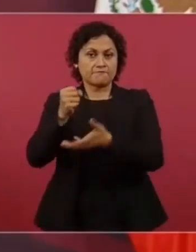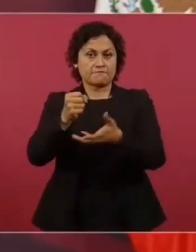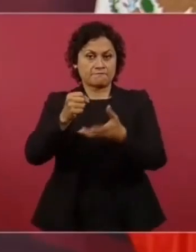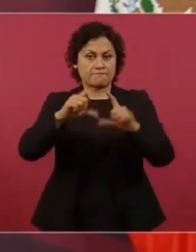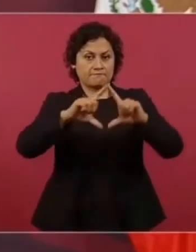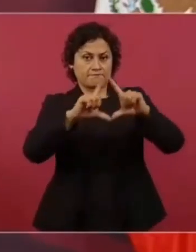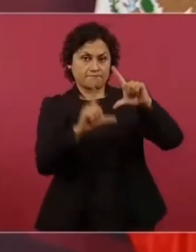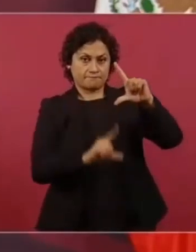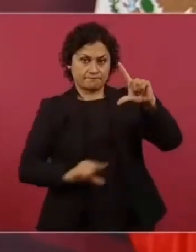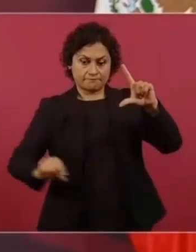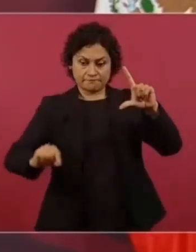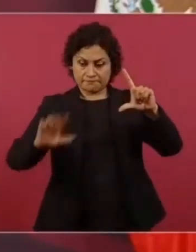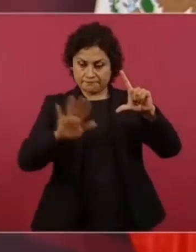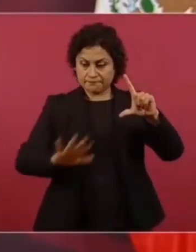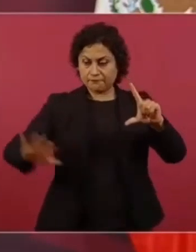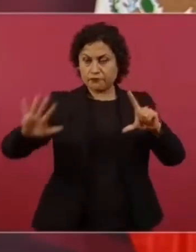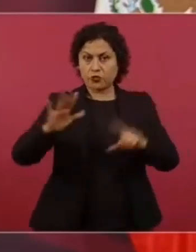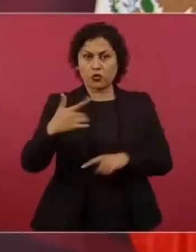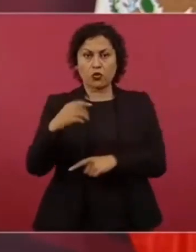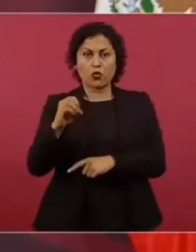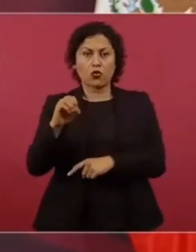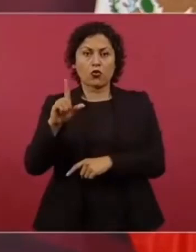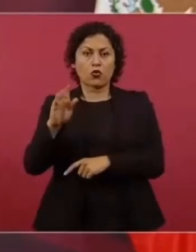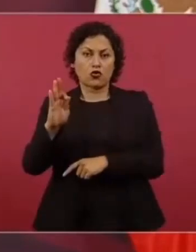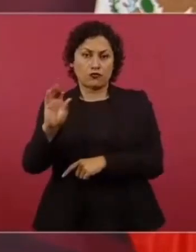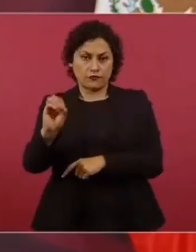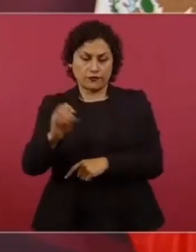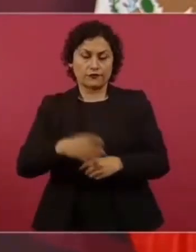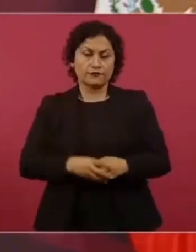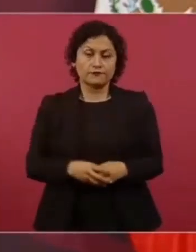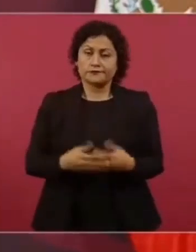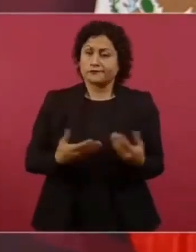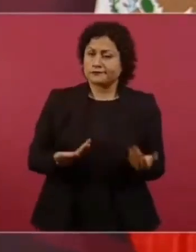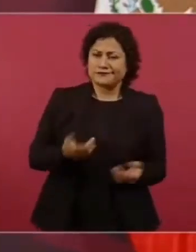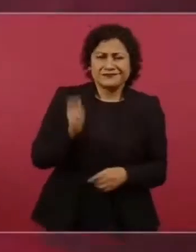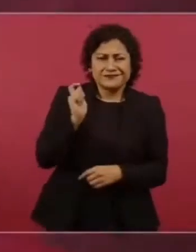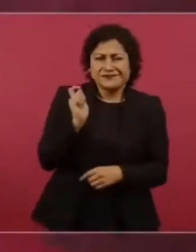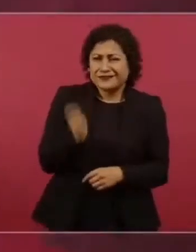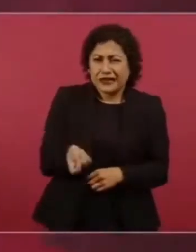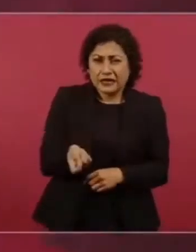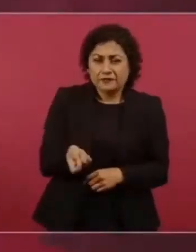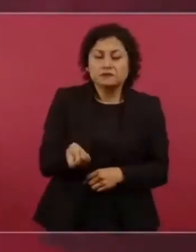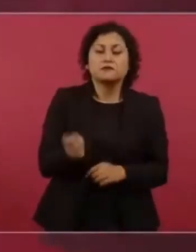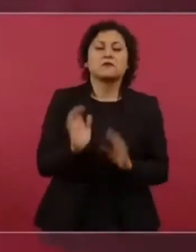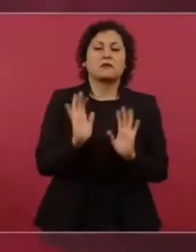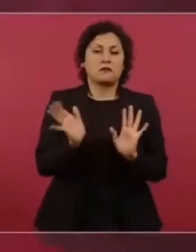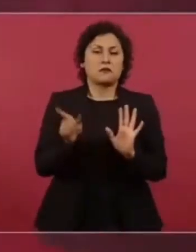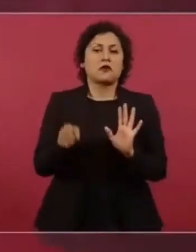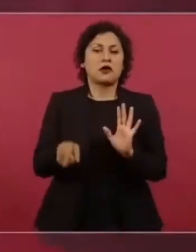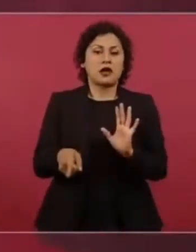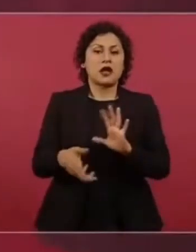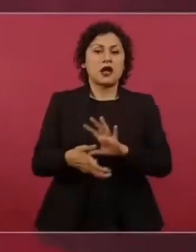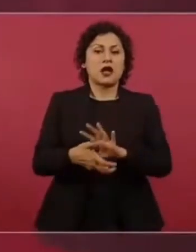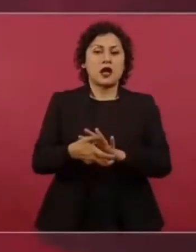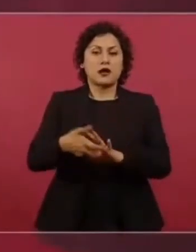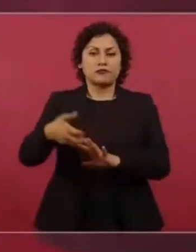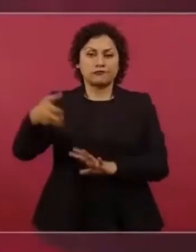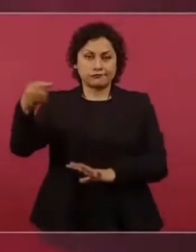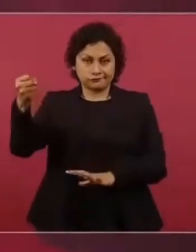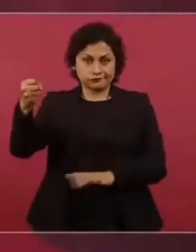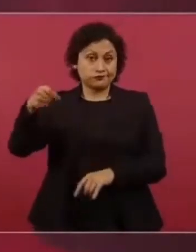y esto significa que ya va a empezar a explotarse ese